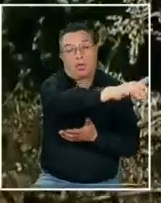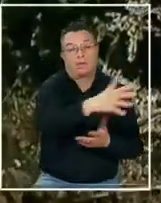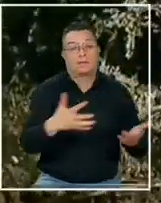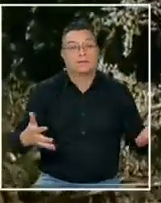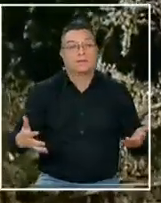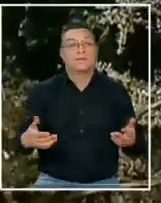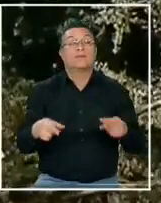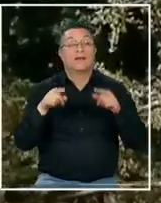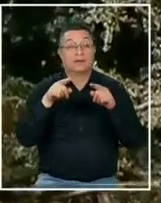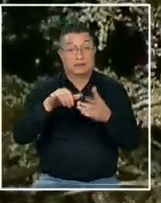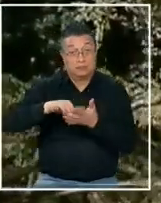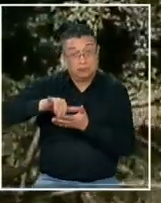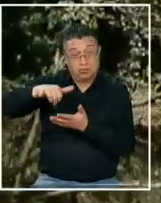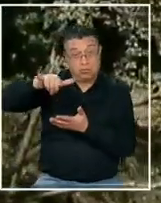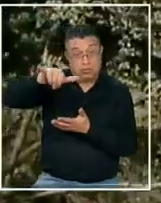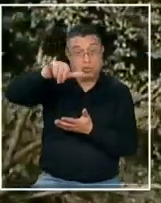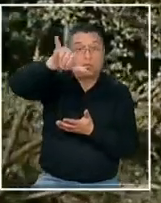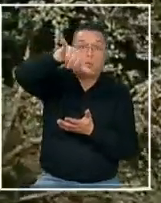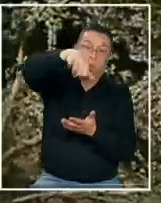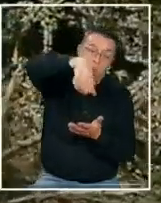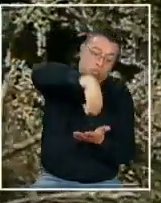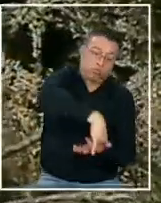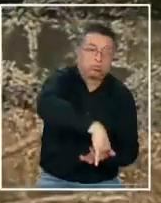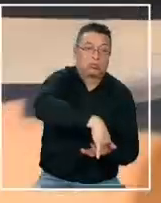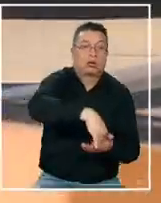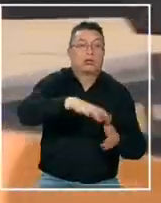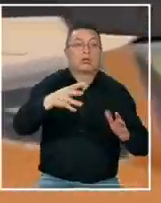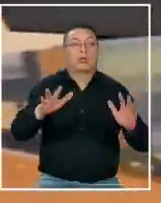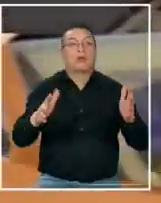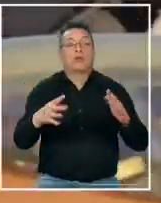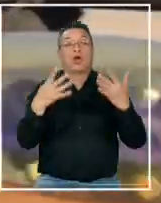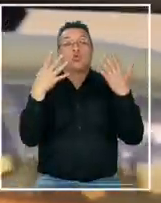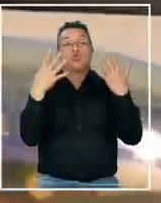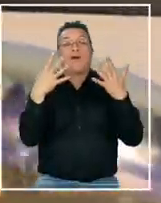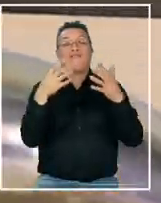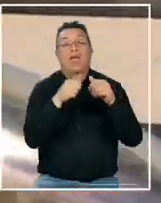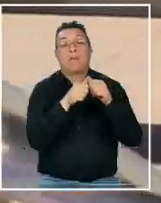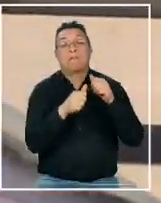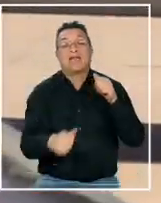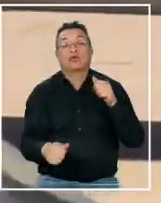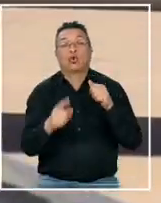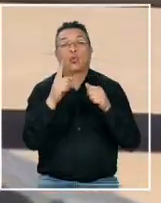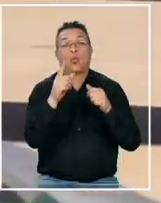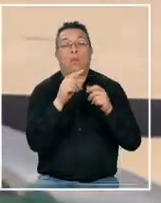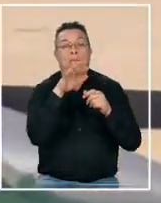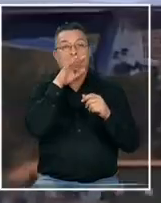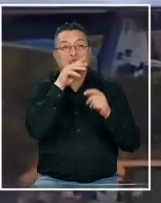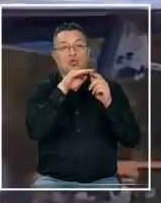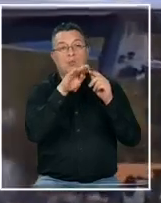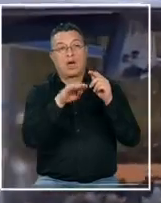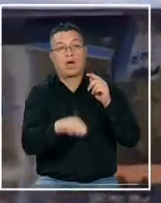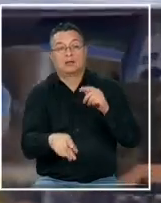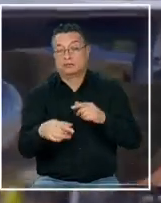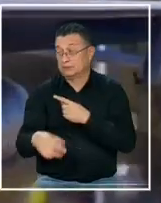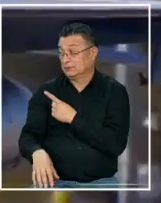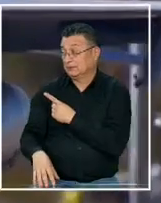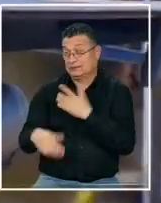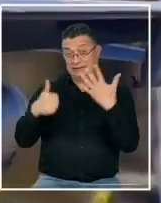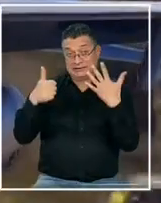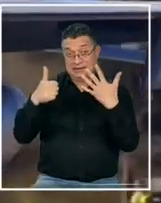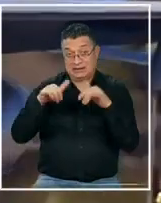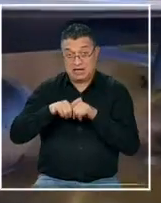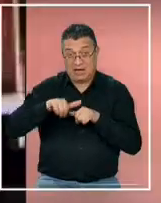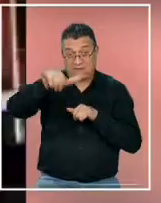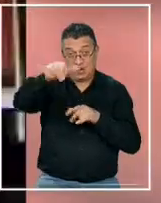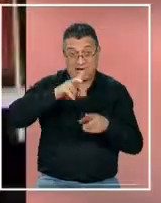aseguran que la avioneta sufrió una caída en picada descendiendo a poco más de nueve metros por minuto luego de ser perseguida por estos seis aviones